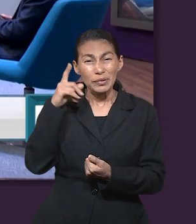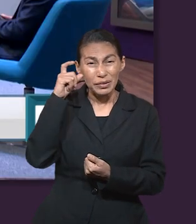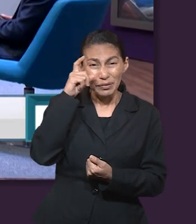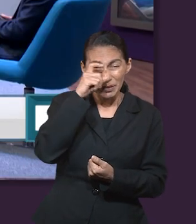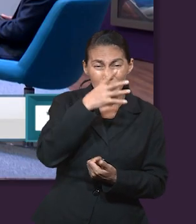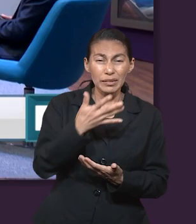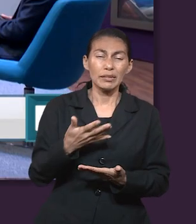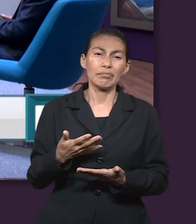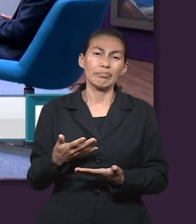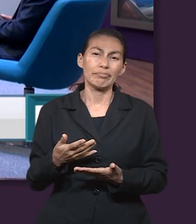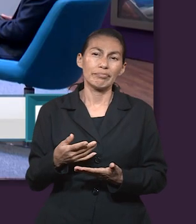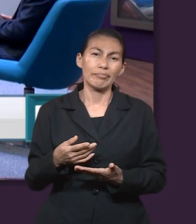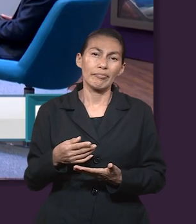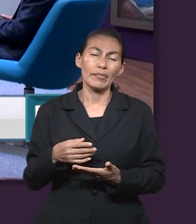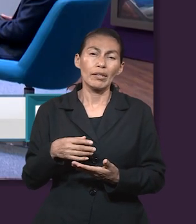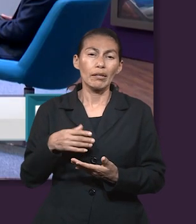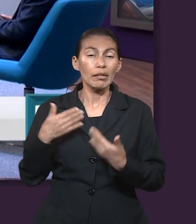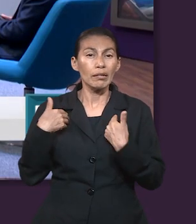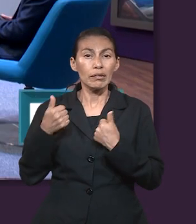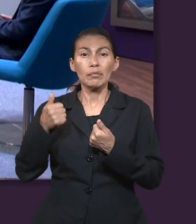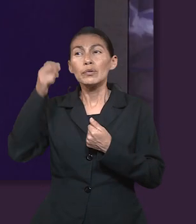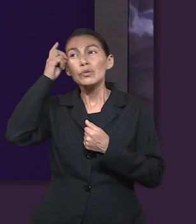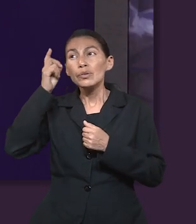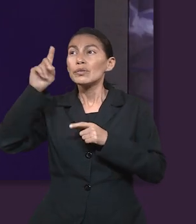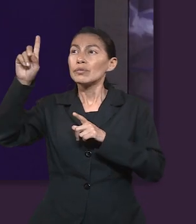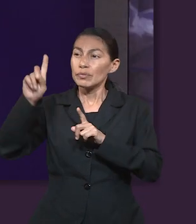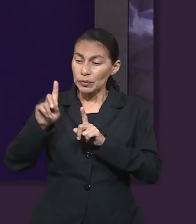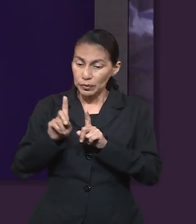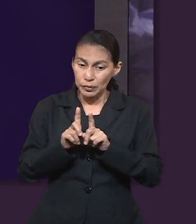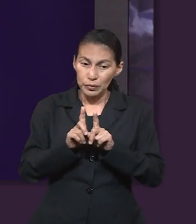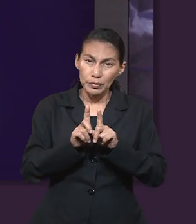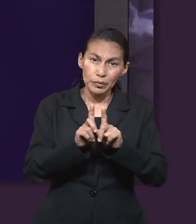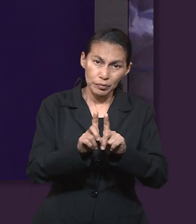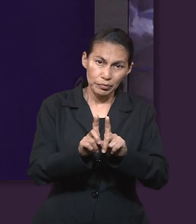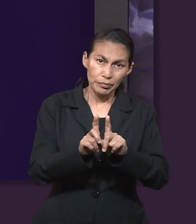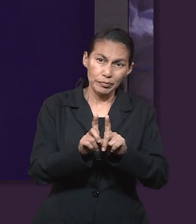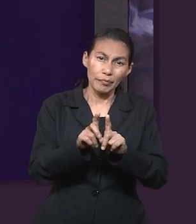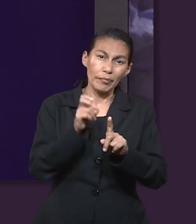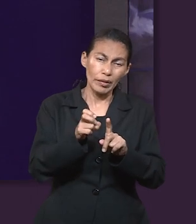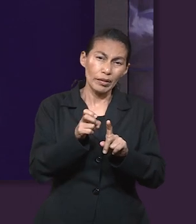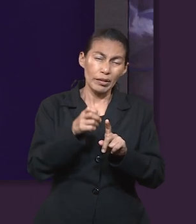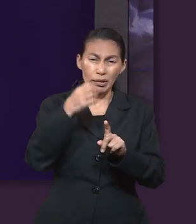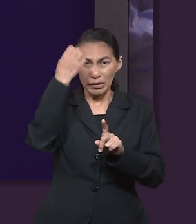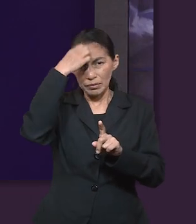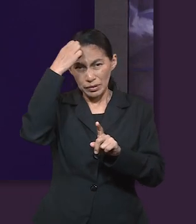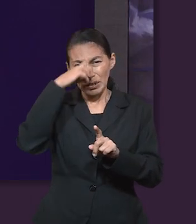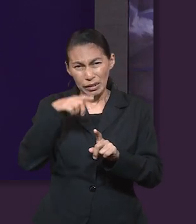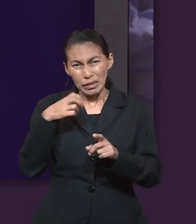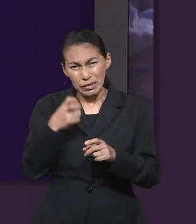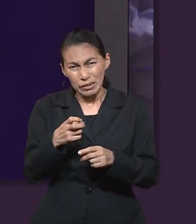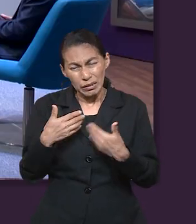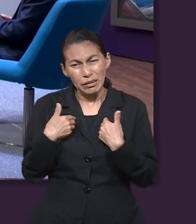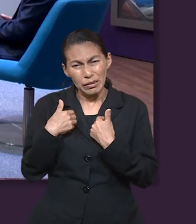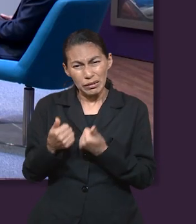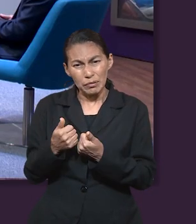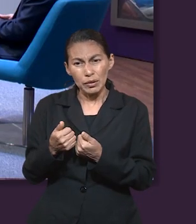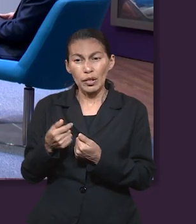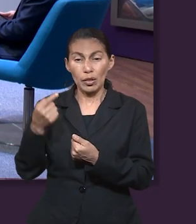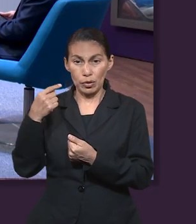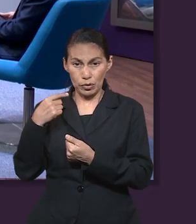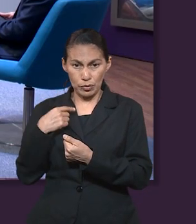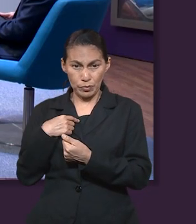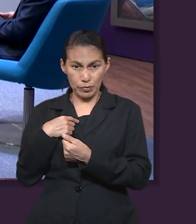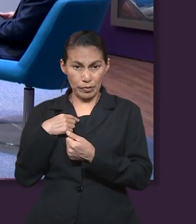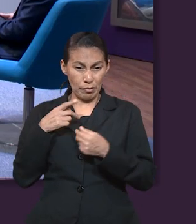Ya sabemos en qué punto Dios está con nosotros. ¿Y cómo es esa experiencia? Entonces, compartir eso,